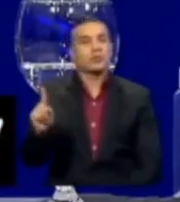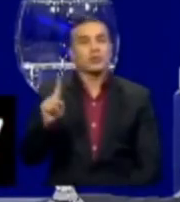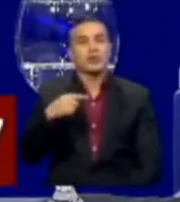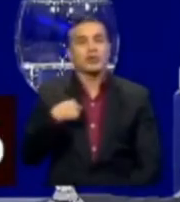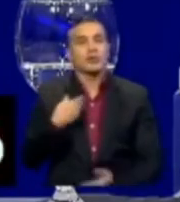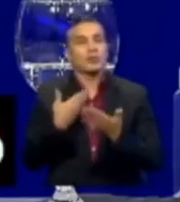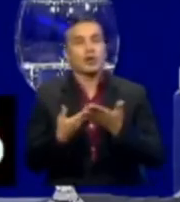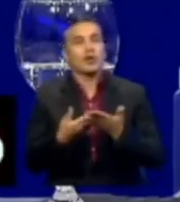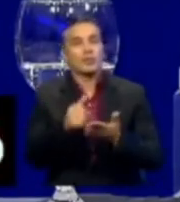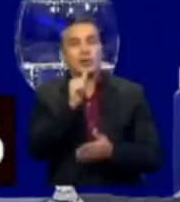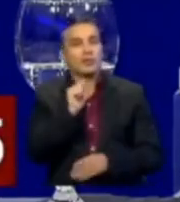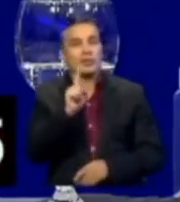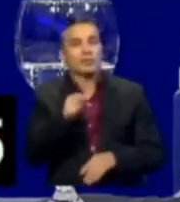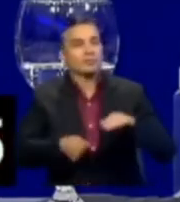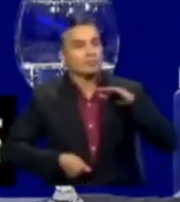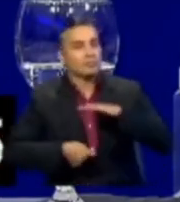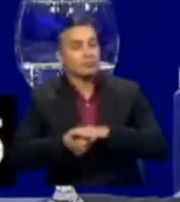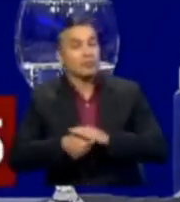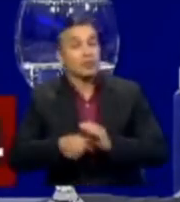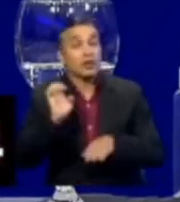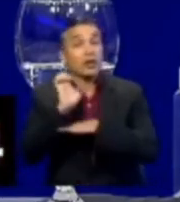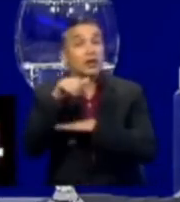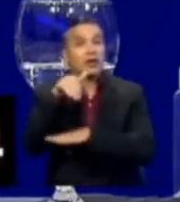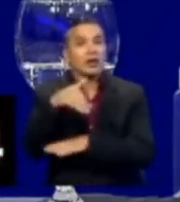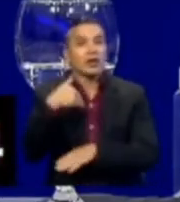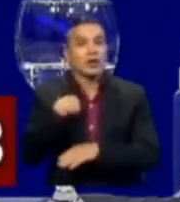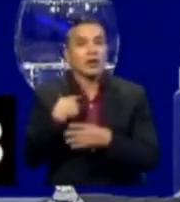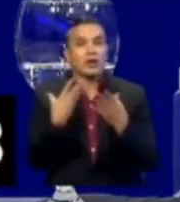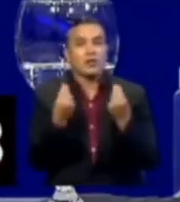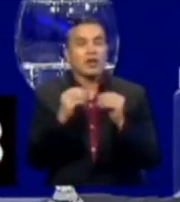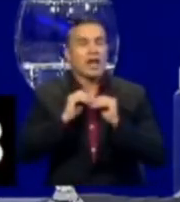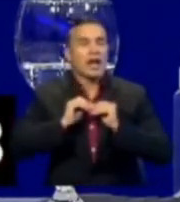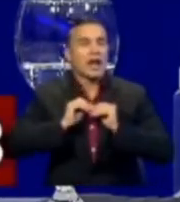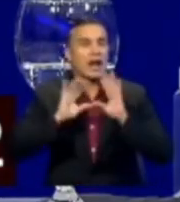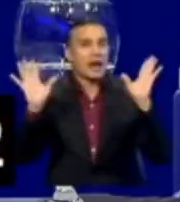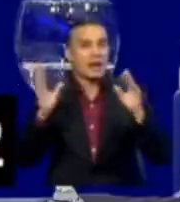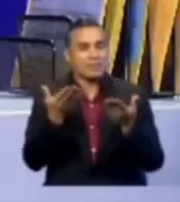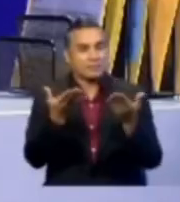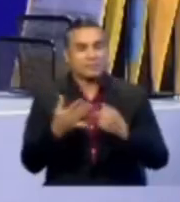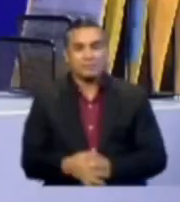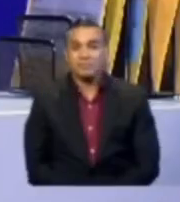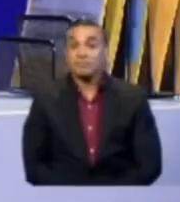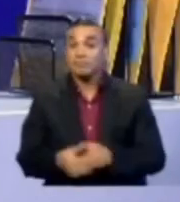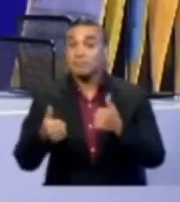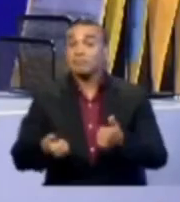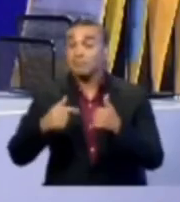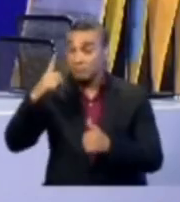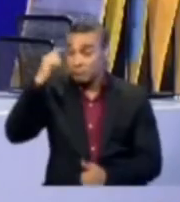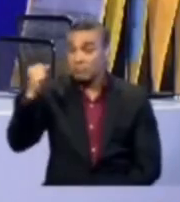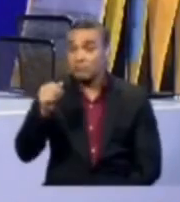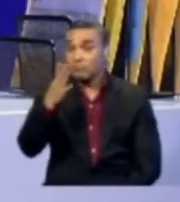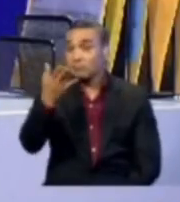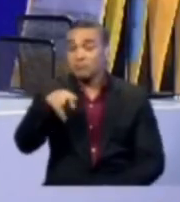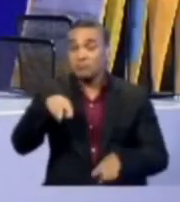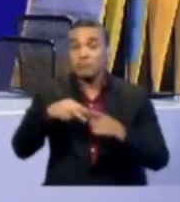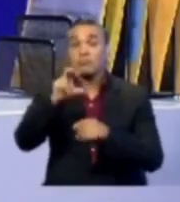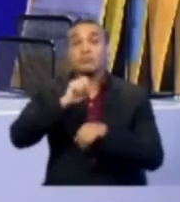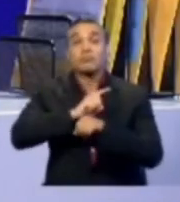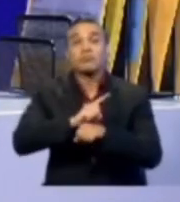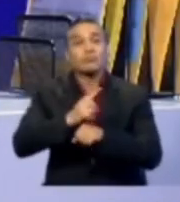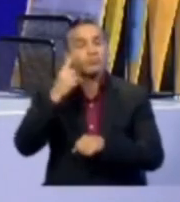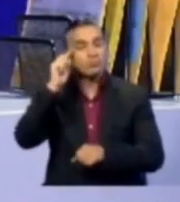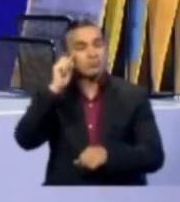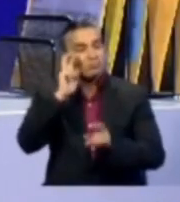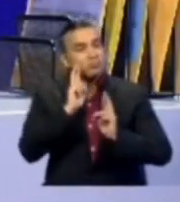ese modelo de privatización tapiñada. El Ecuador lo tiene bastante claro. Candidato Lazo inicia en sus 30 segundos